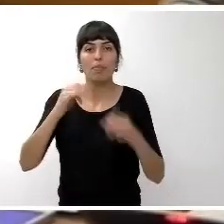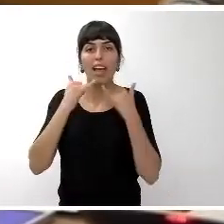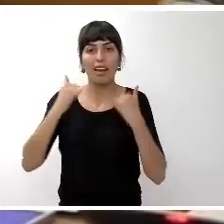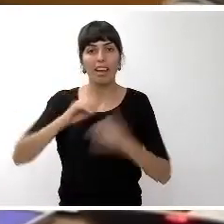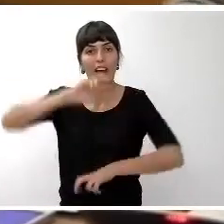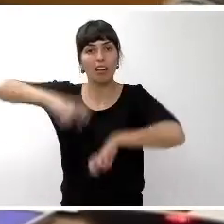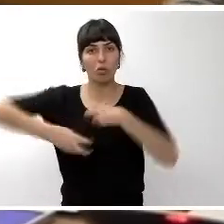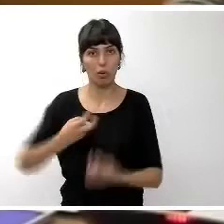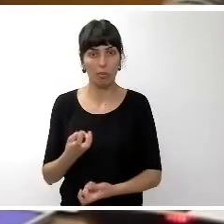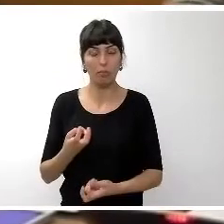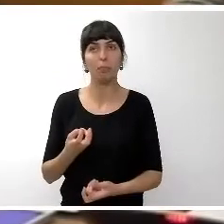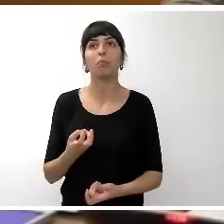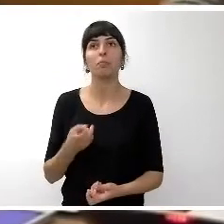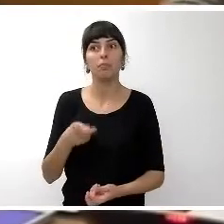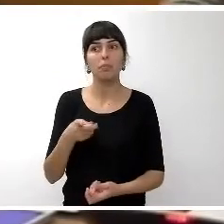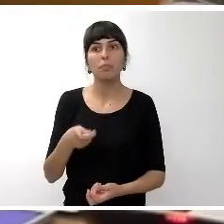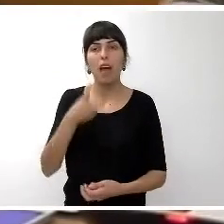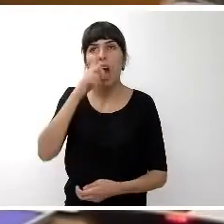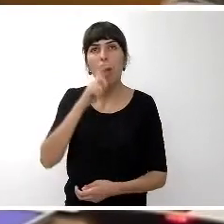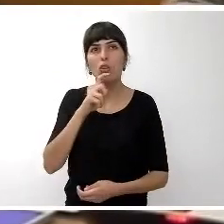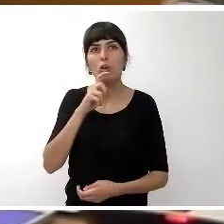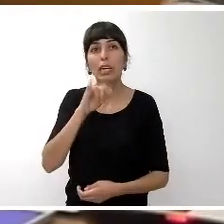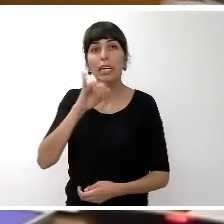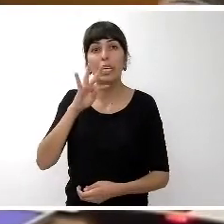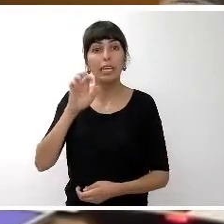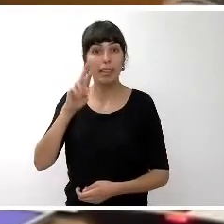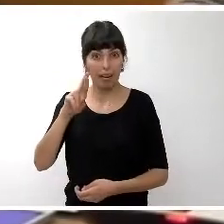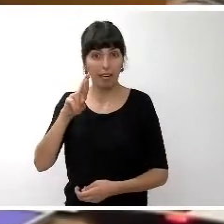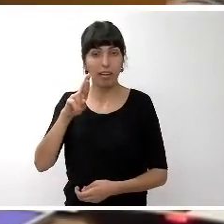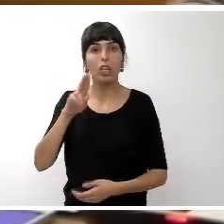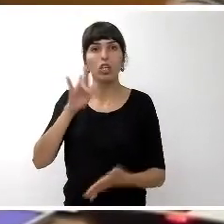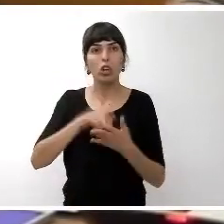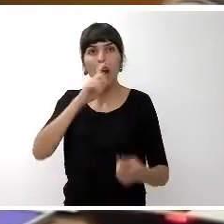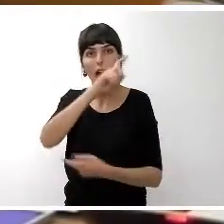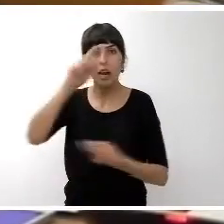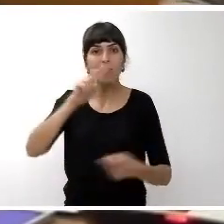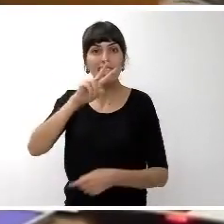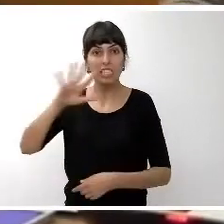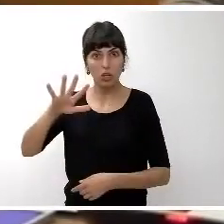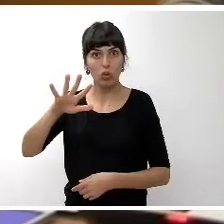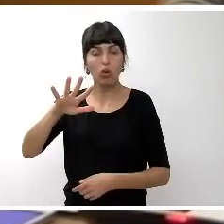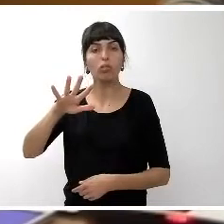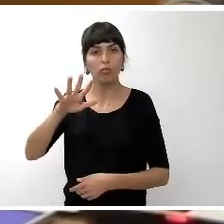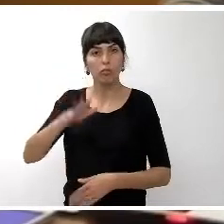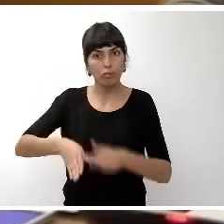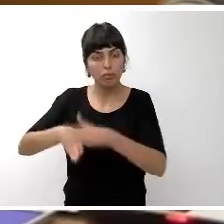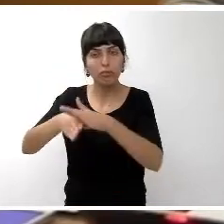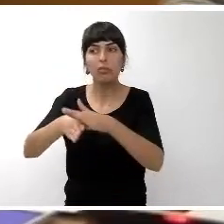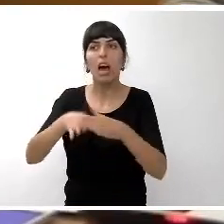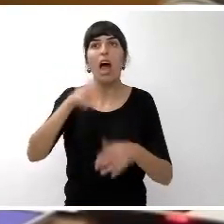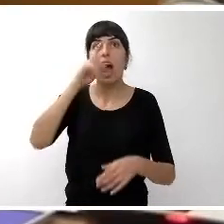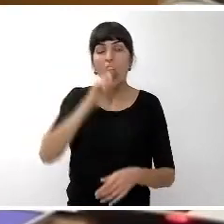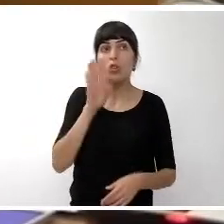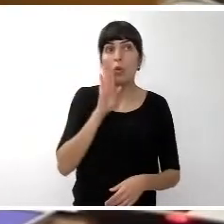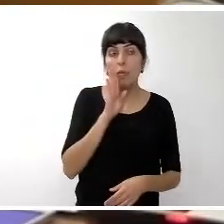en el año en que el ITER cumplió 25 años de existencia en el año en que se acaba de celebrar la cumbre de